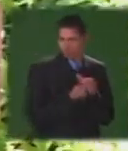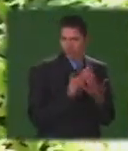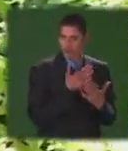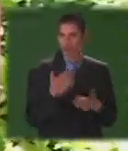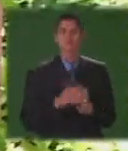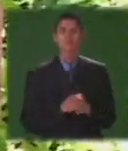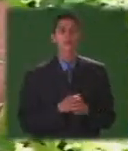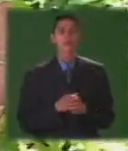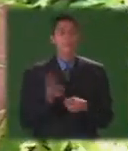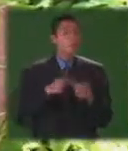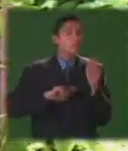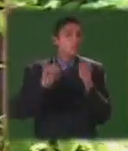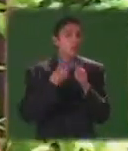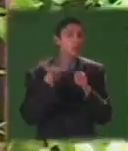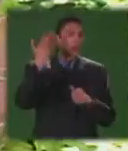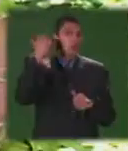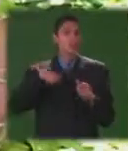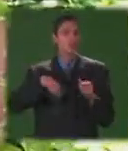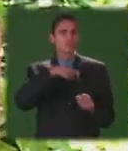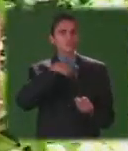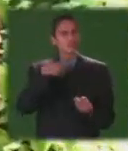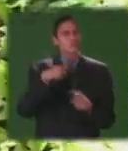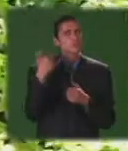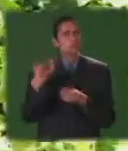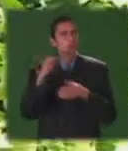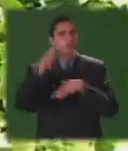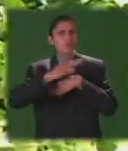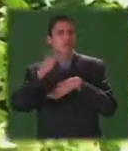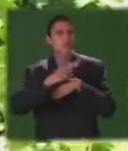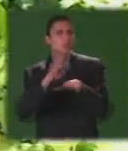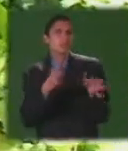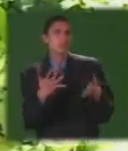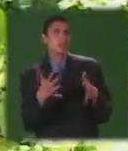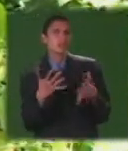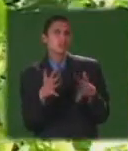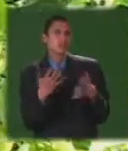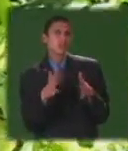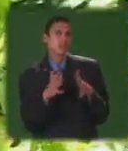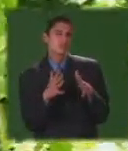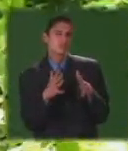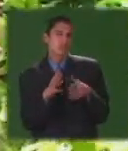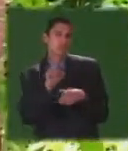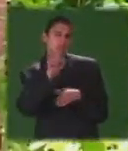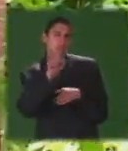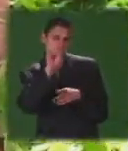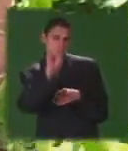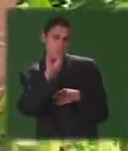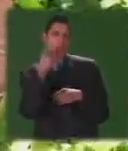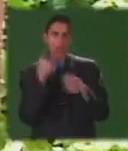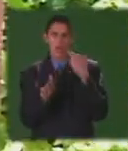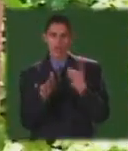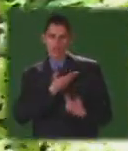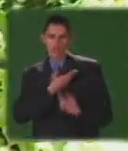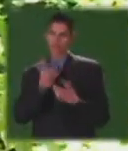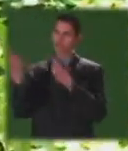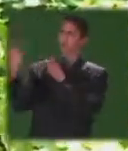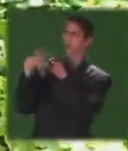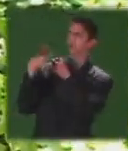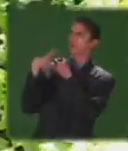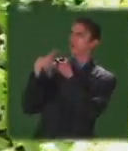Inicialmente nosotros contábamos con una fundación más o menos con un promedio de 60 padres de familia